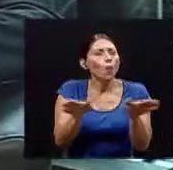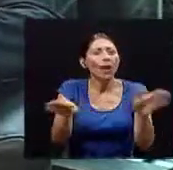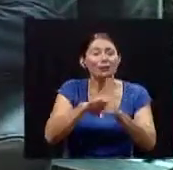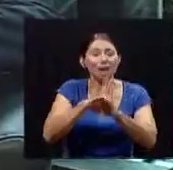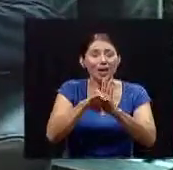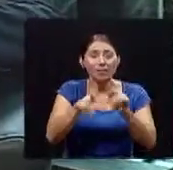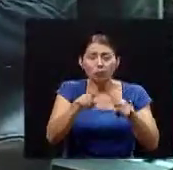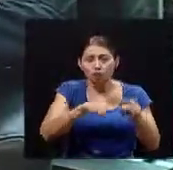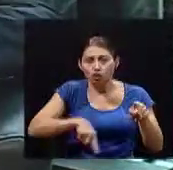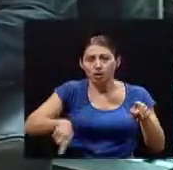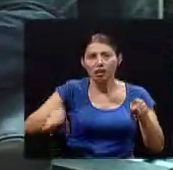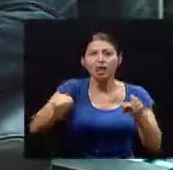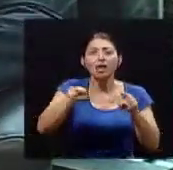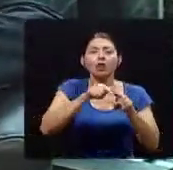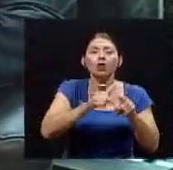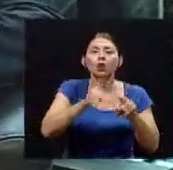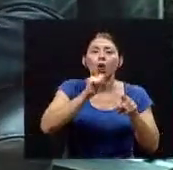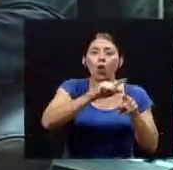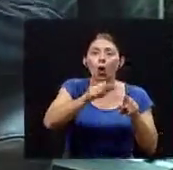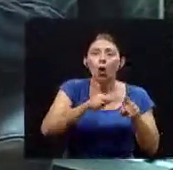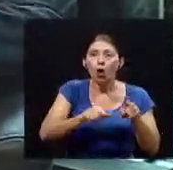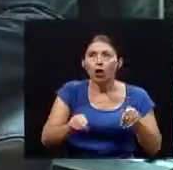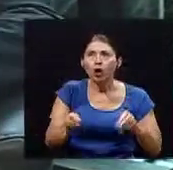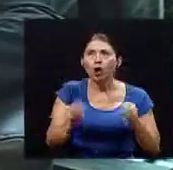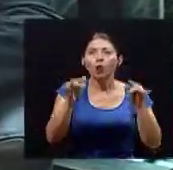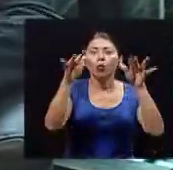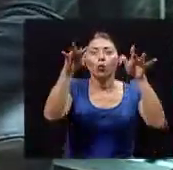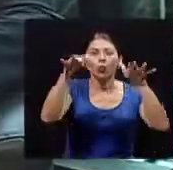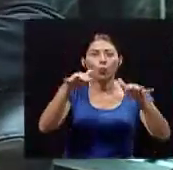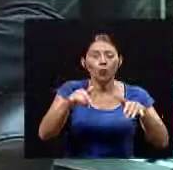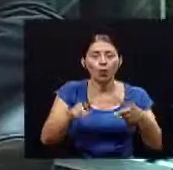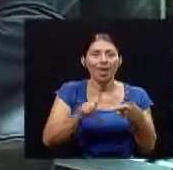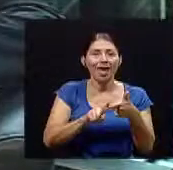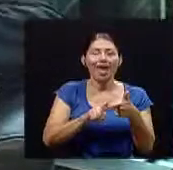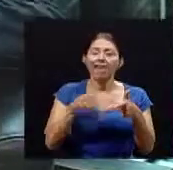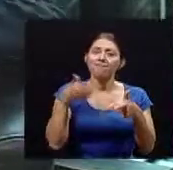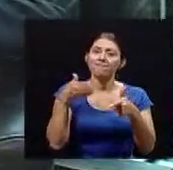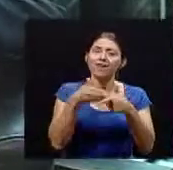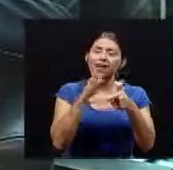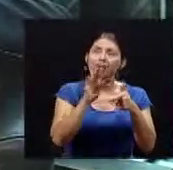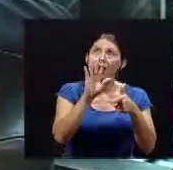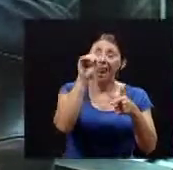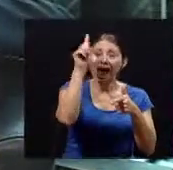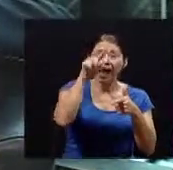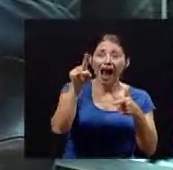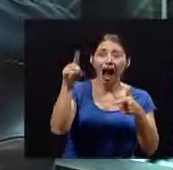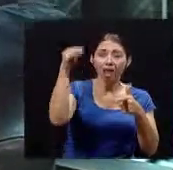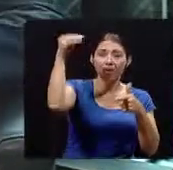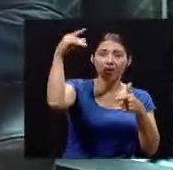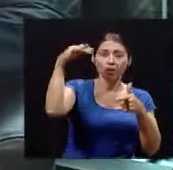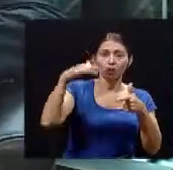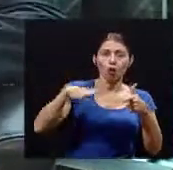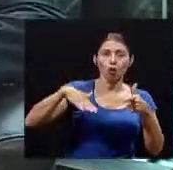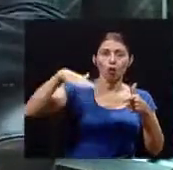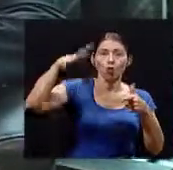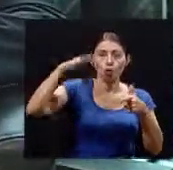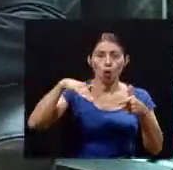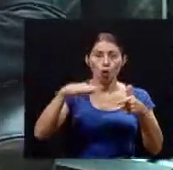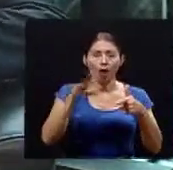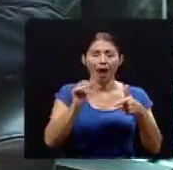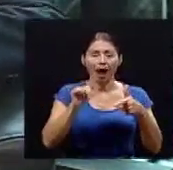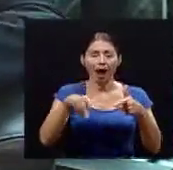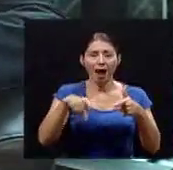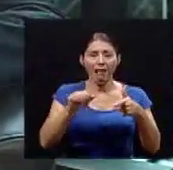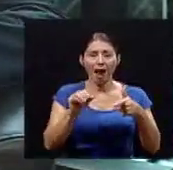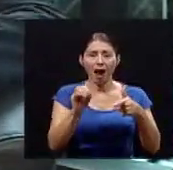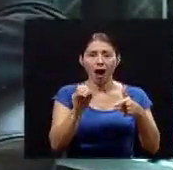todos los aspectos de nuestra atmósfera, el efecto en la capa de ozono, cómo está la situación del